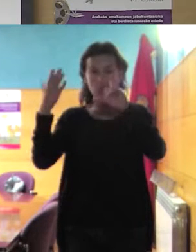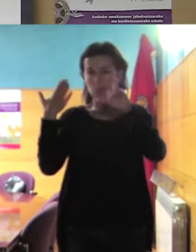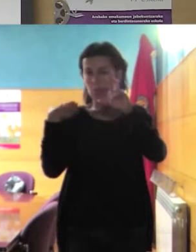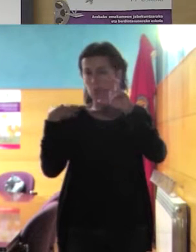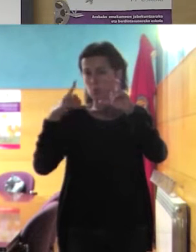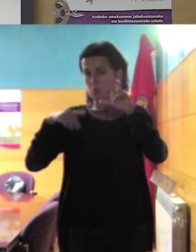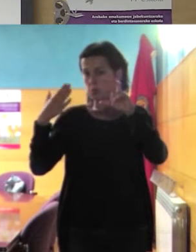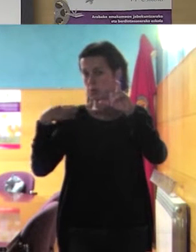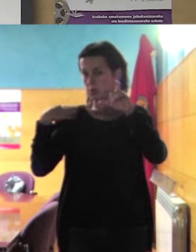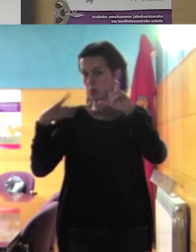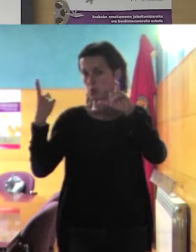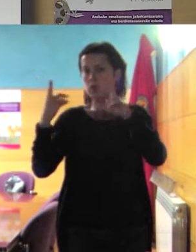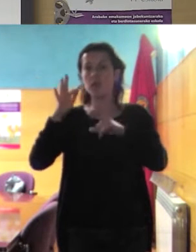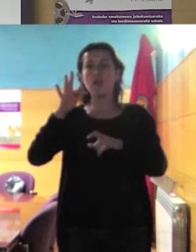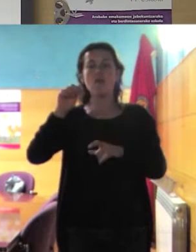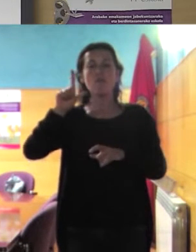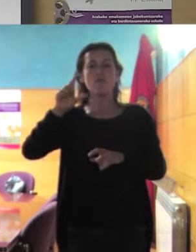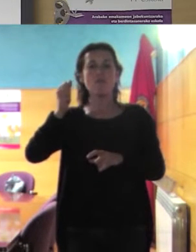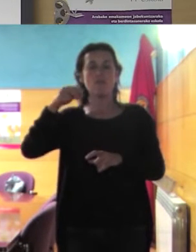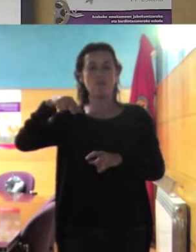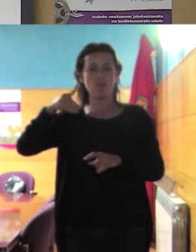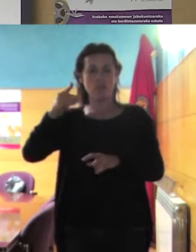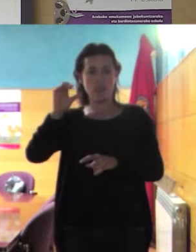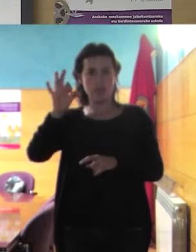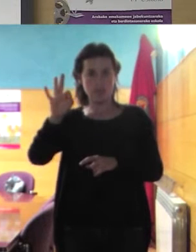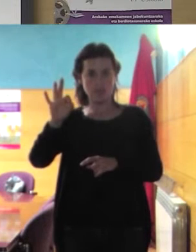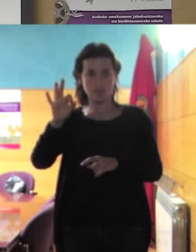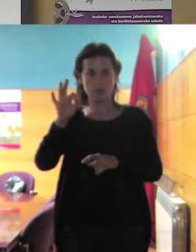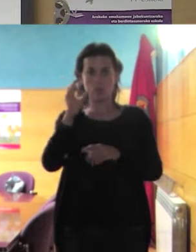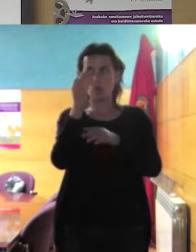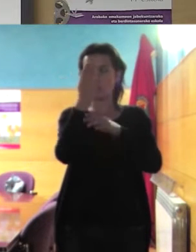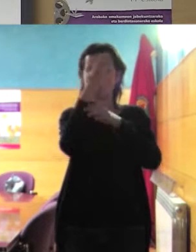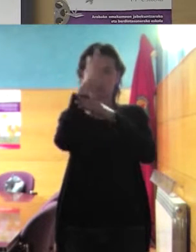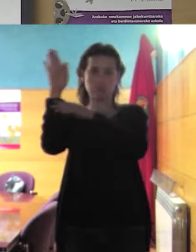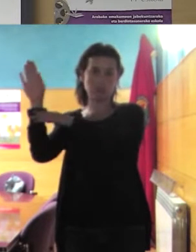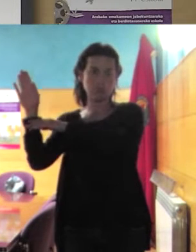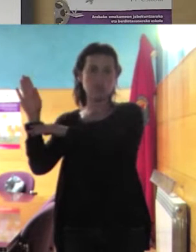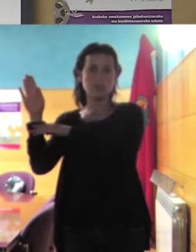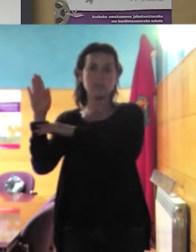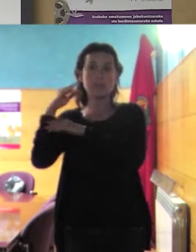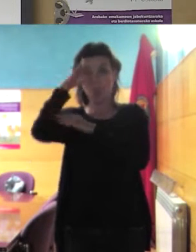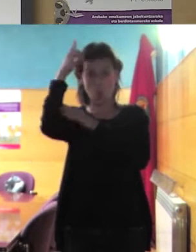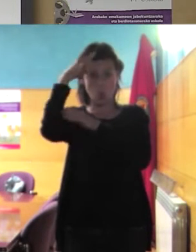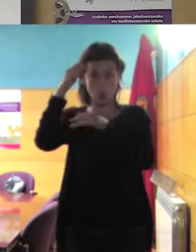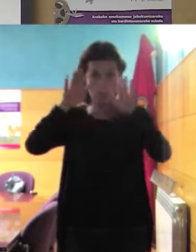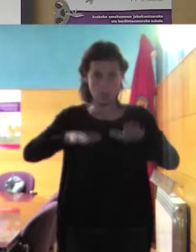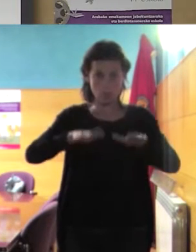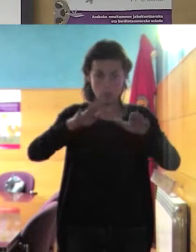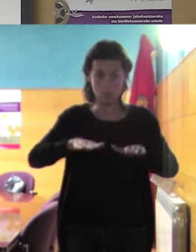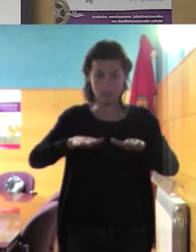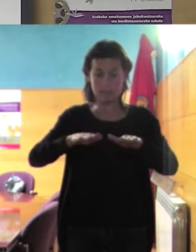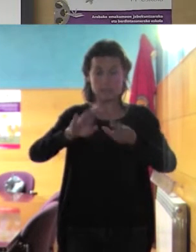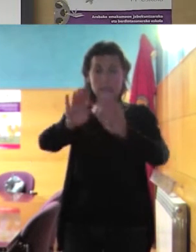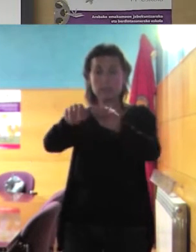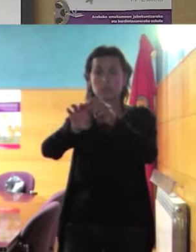hubo en Flandes una una exposición sobre la cultura musulmana y delante se colocó una concentración